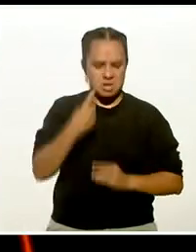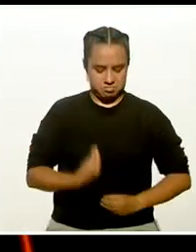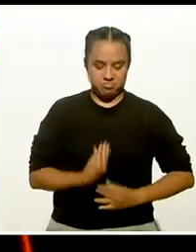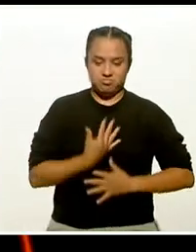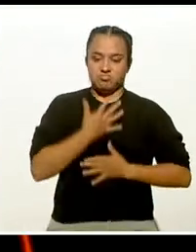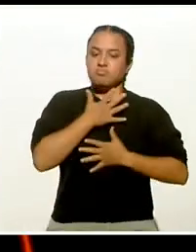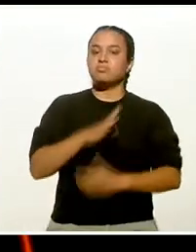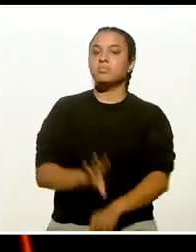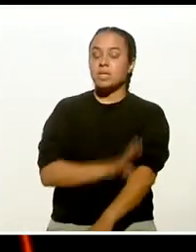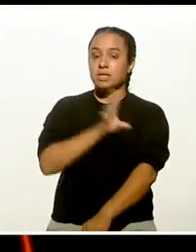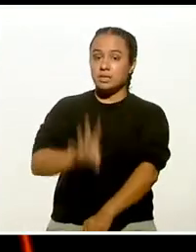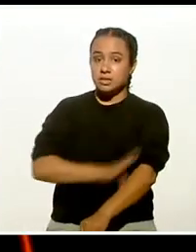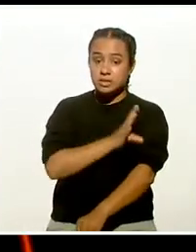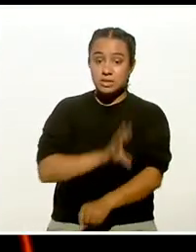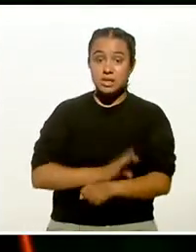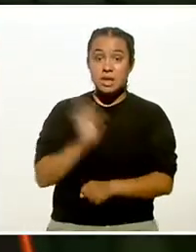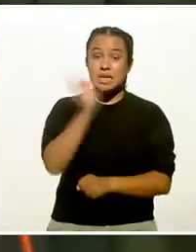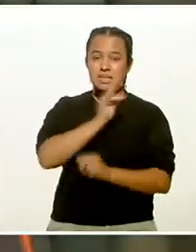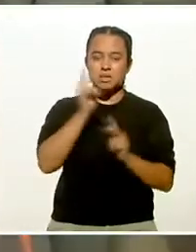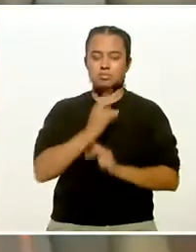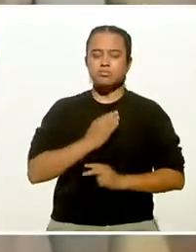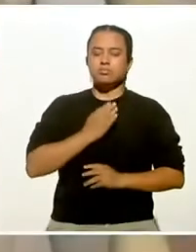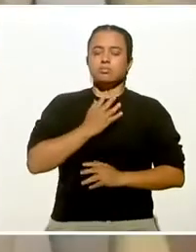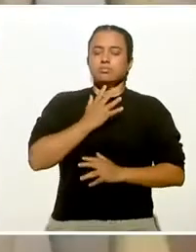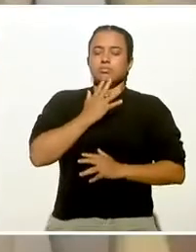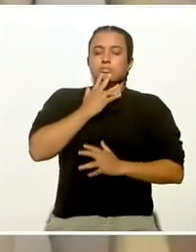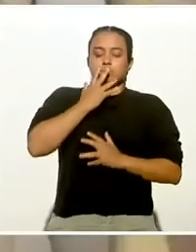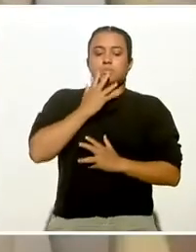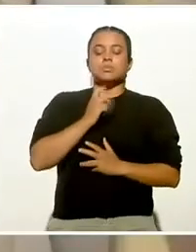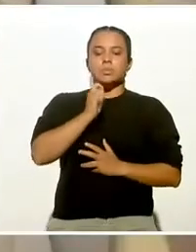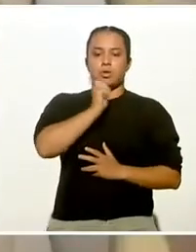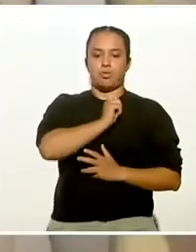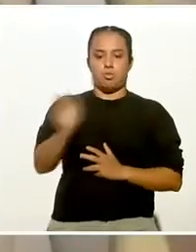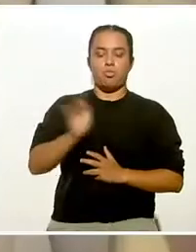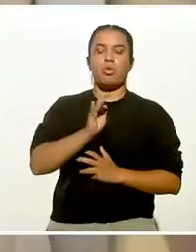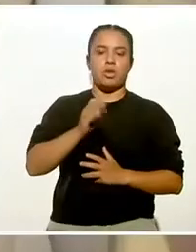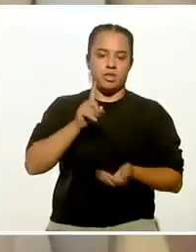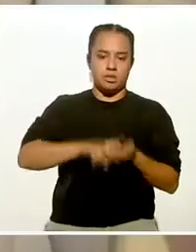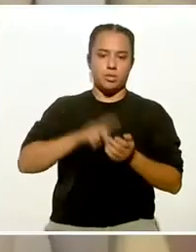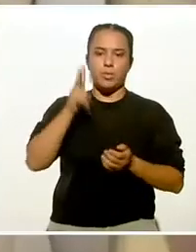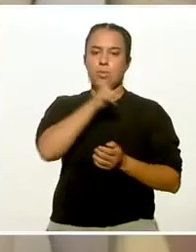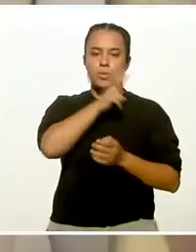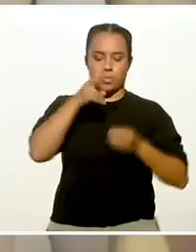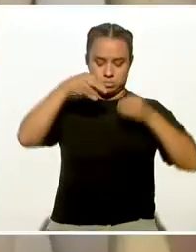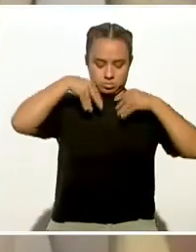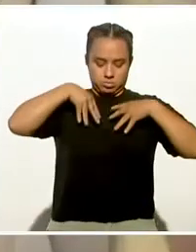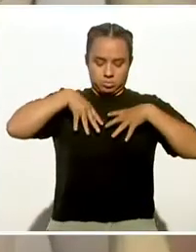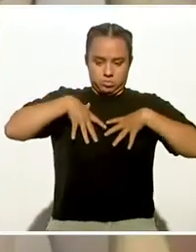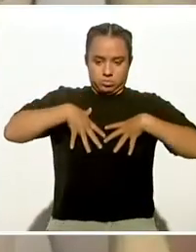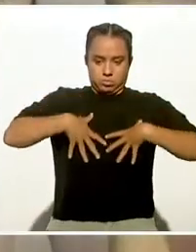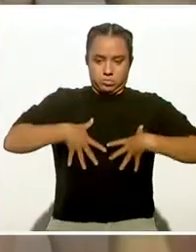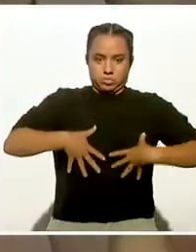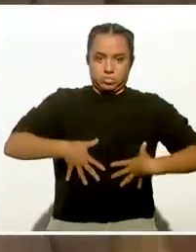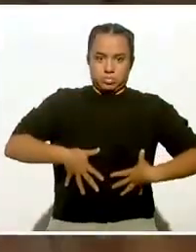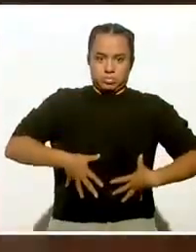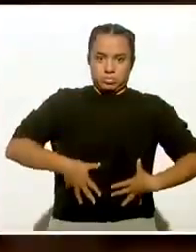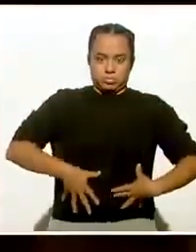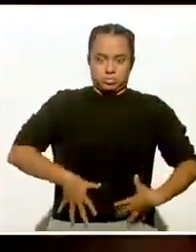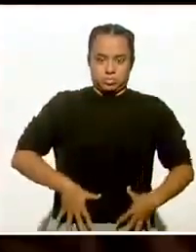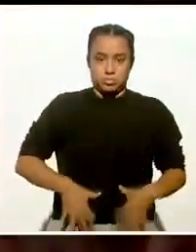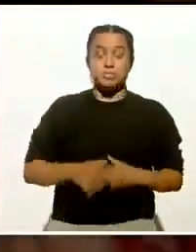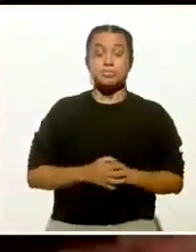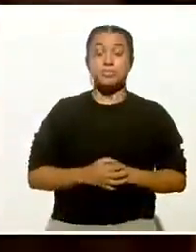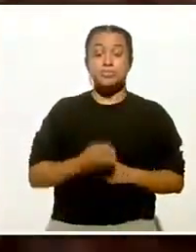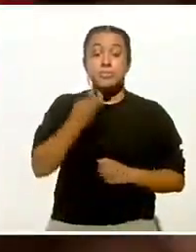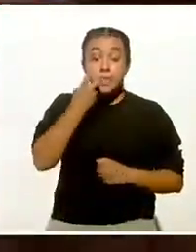Una respiración más profunda permite abastecer de mayor cantidad de oxígeno al organismo y a los músculos, lo que permite